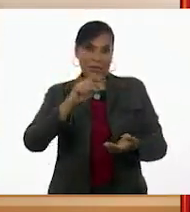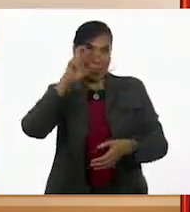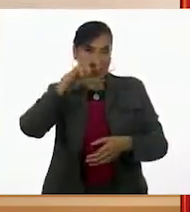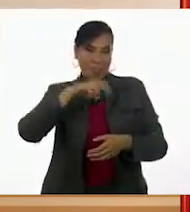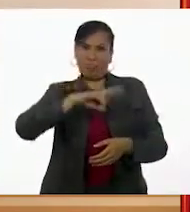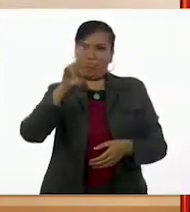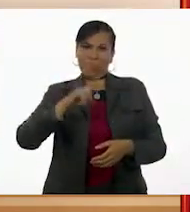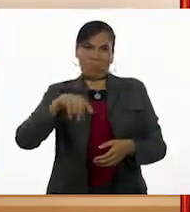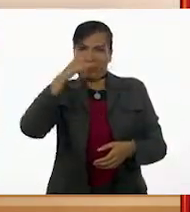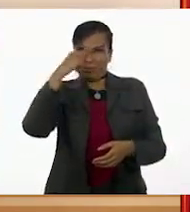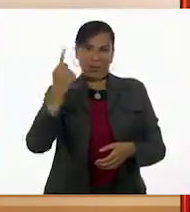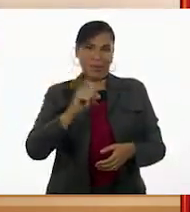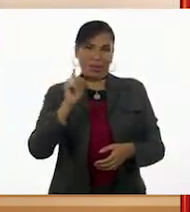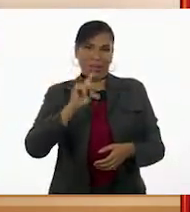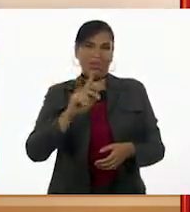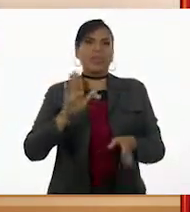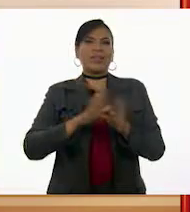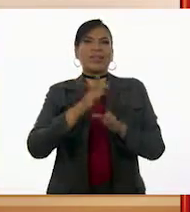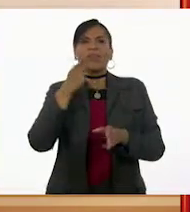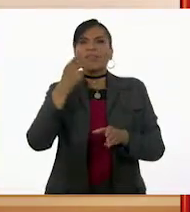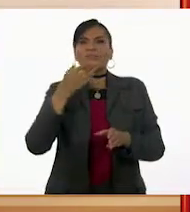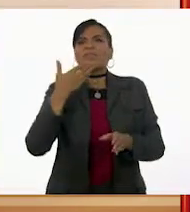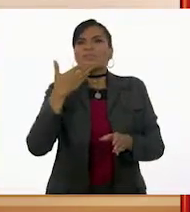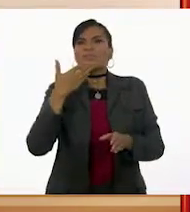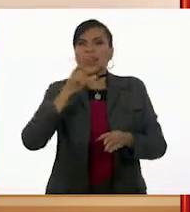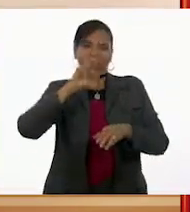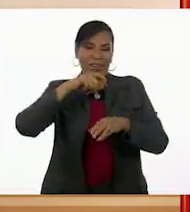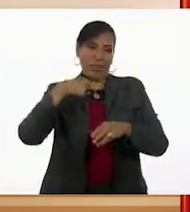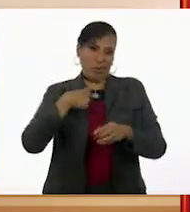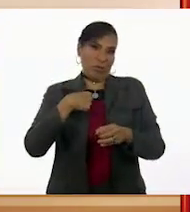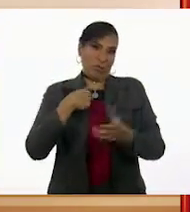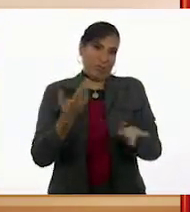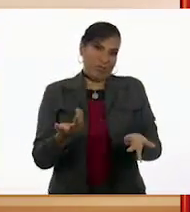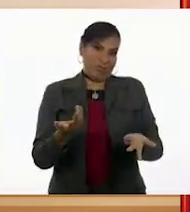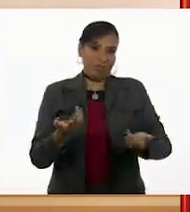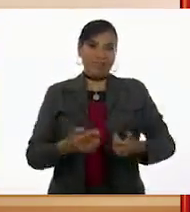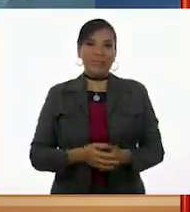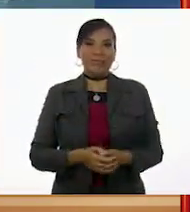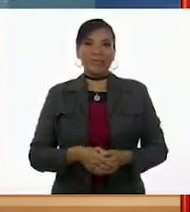nunca ha sido fácil hablar así de bien como hablo yo.